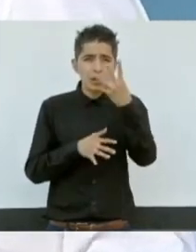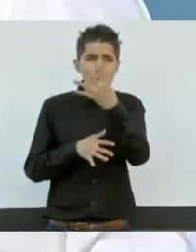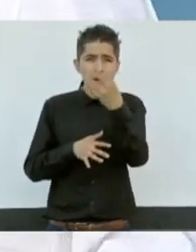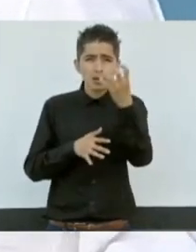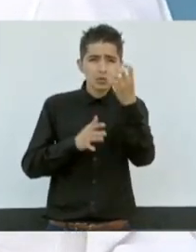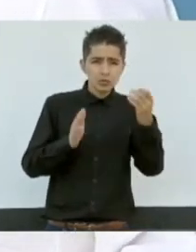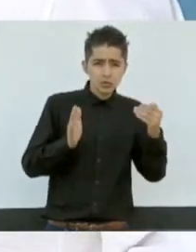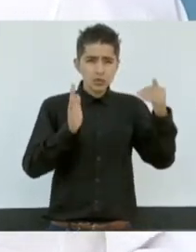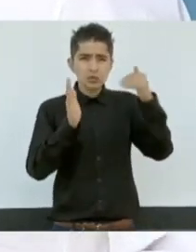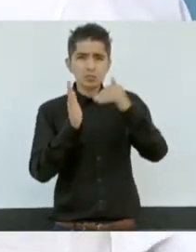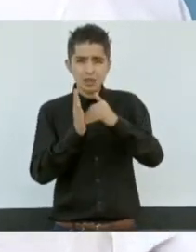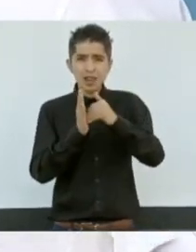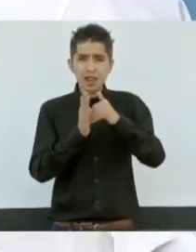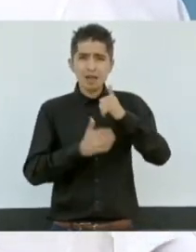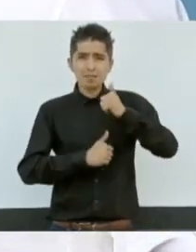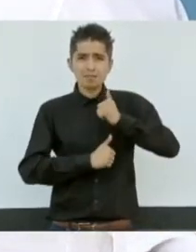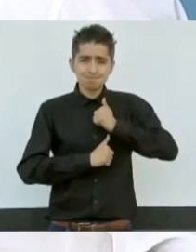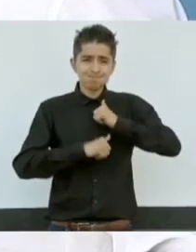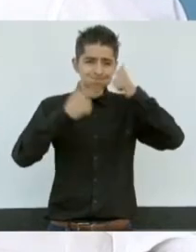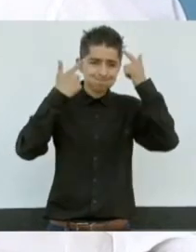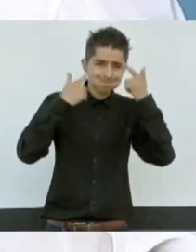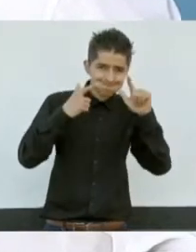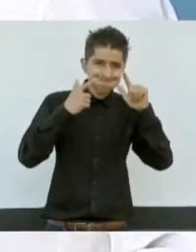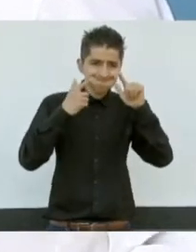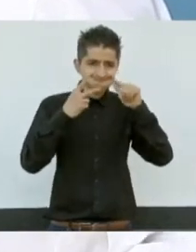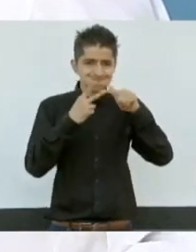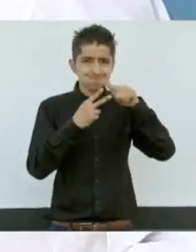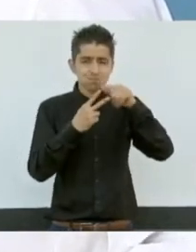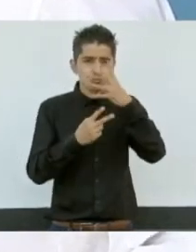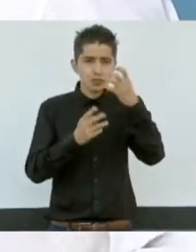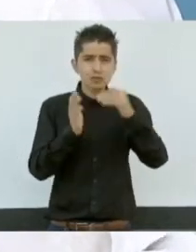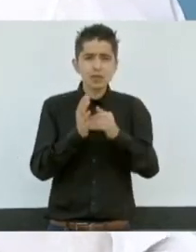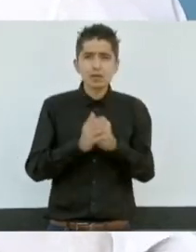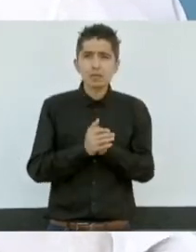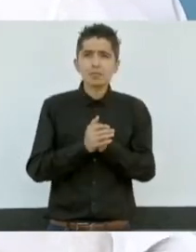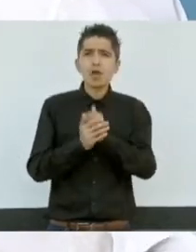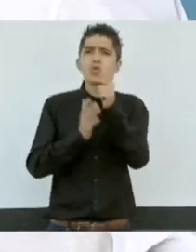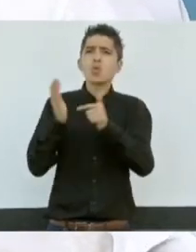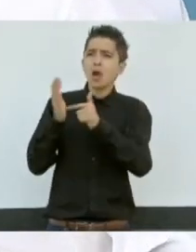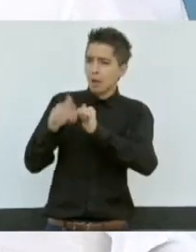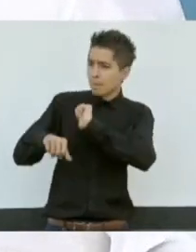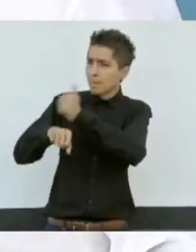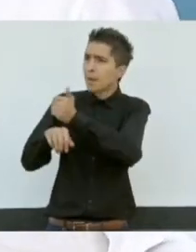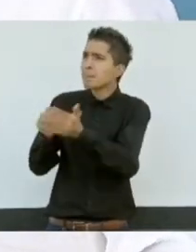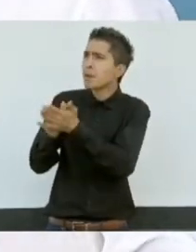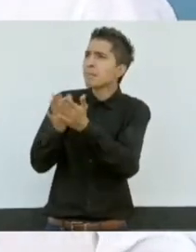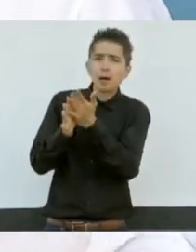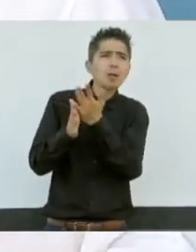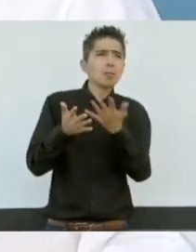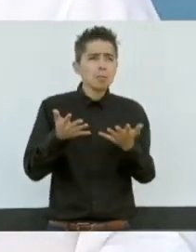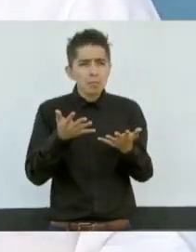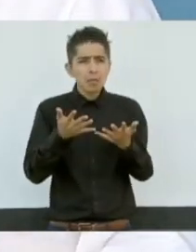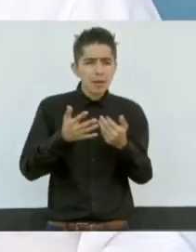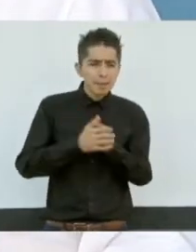elementos, instalaciones, pero sobre todo